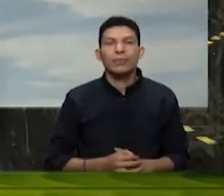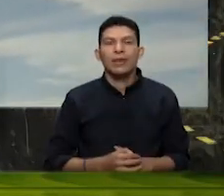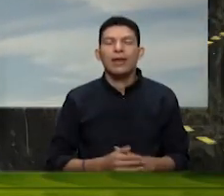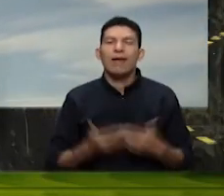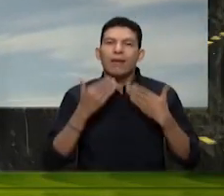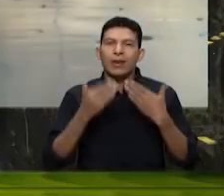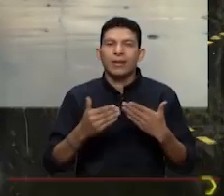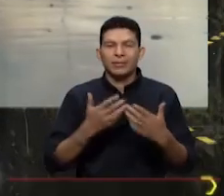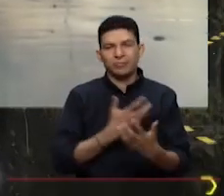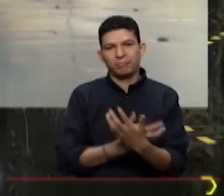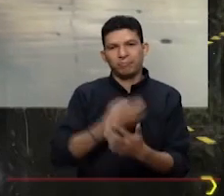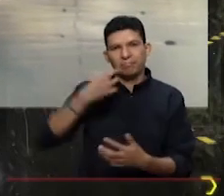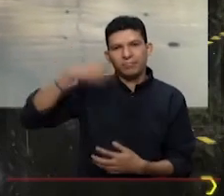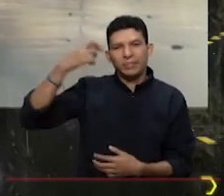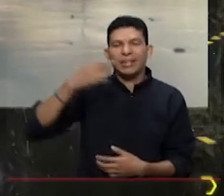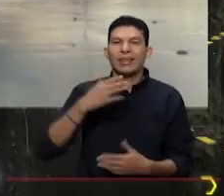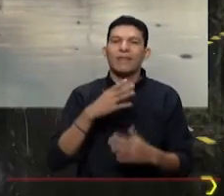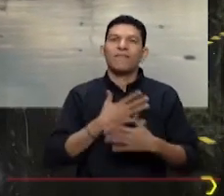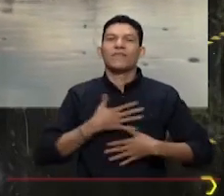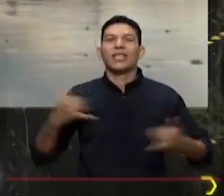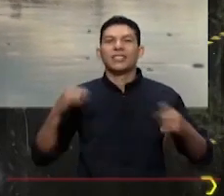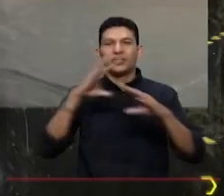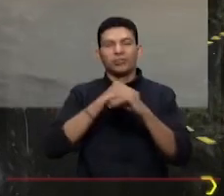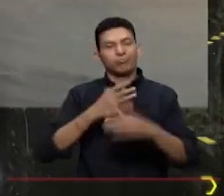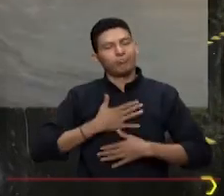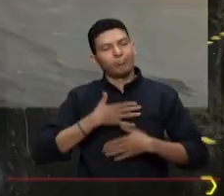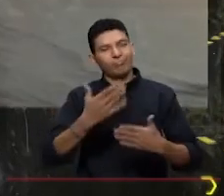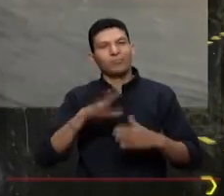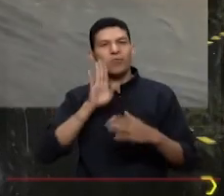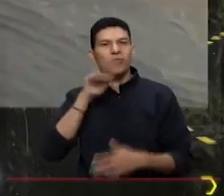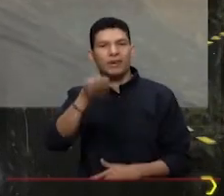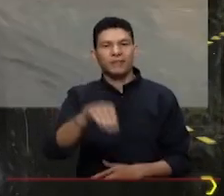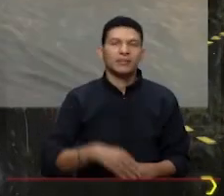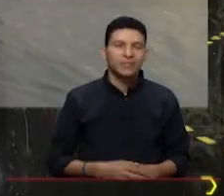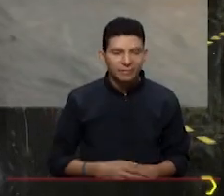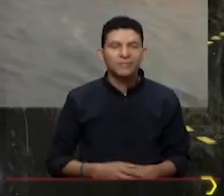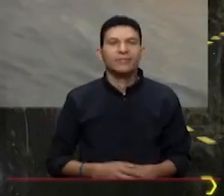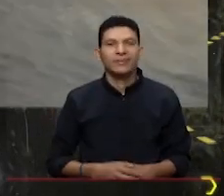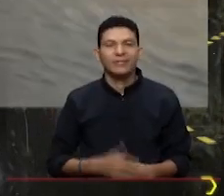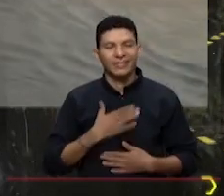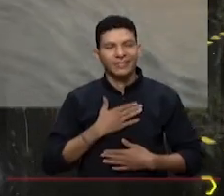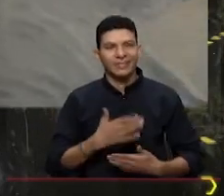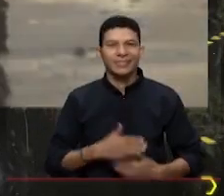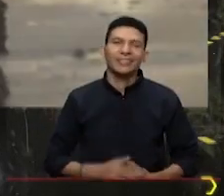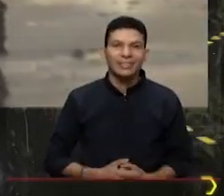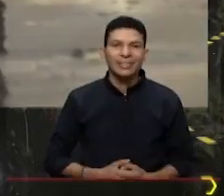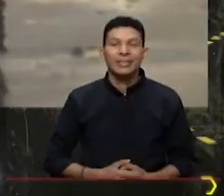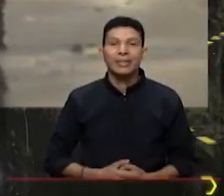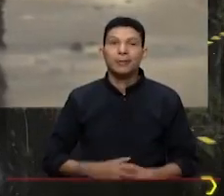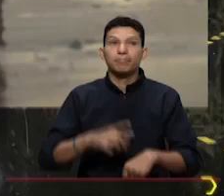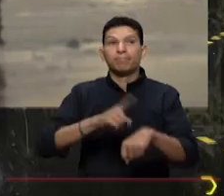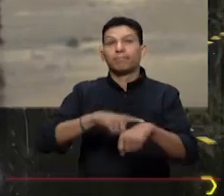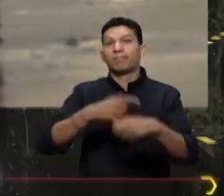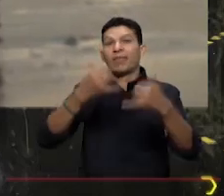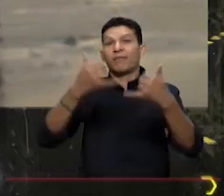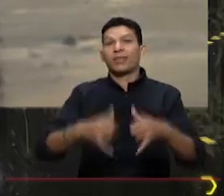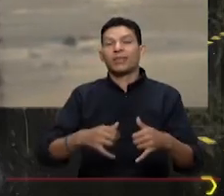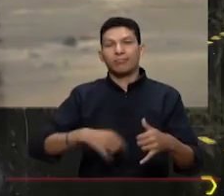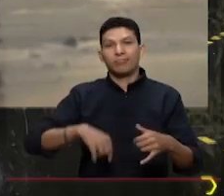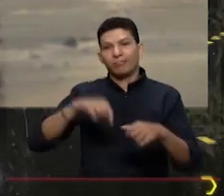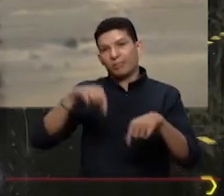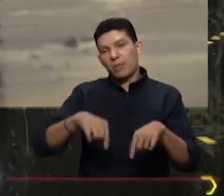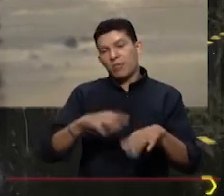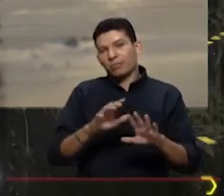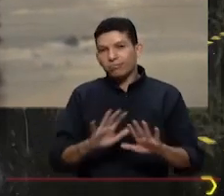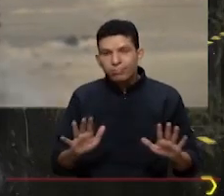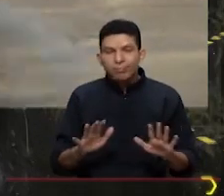Muchas gracias, biólogo. Feliz noche. Saludos a todos allá en Buenaventura. Se nos ha terminado el tiempo por hoy.